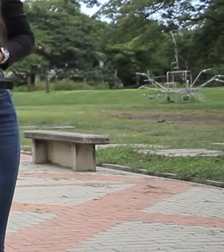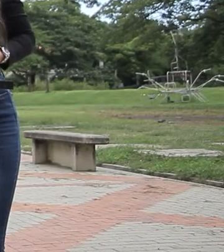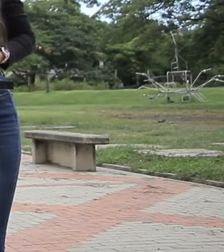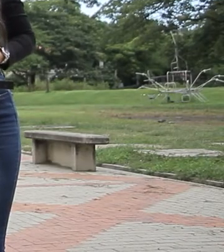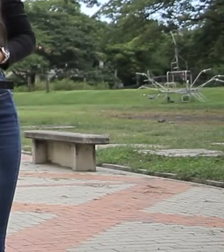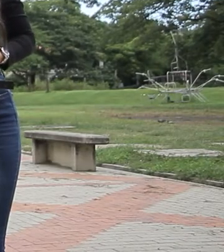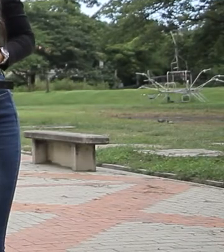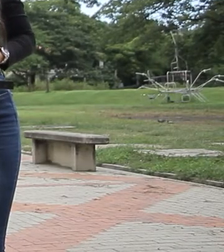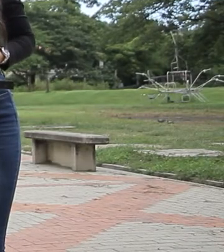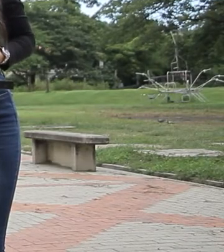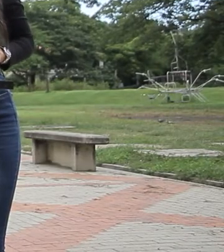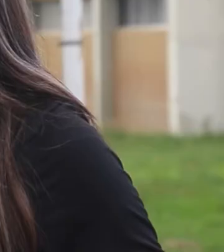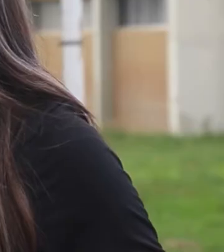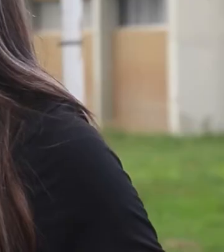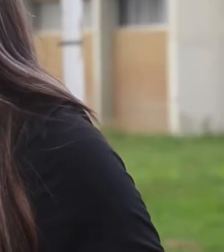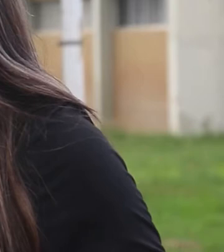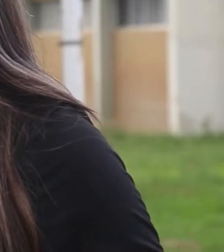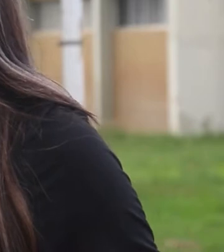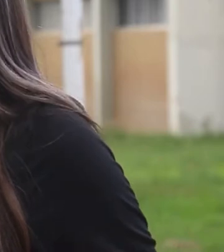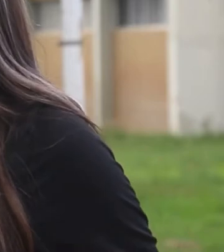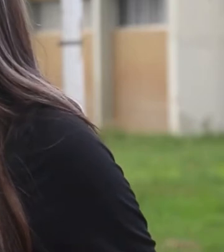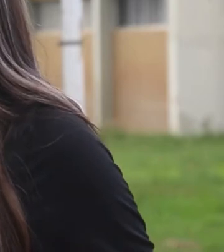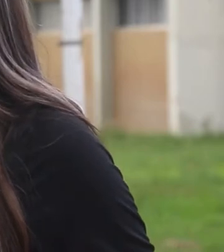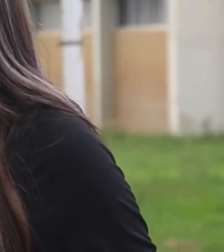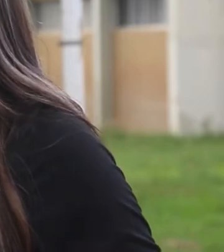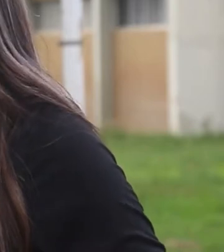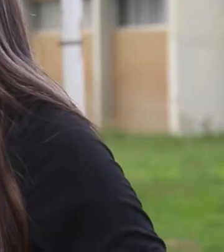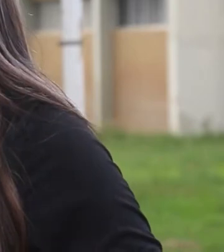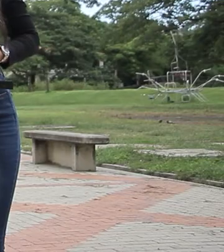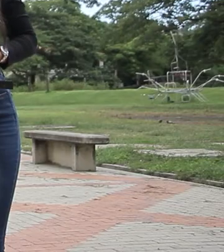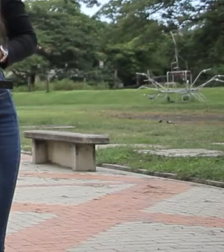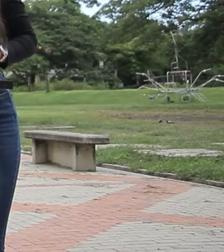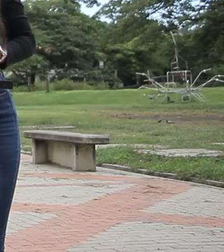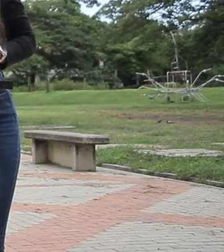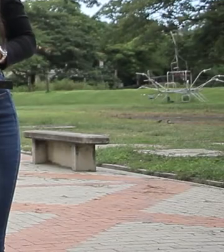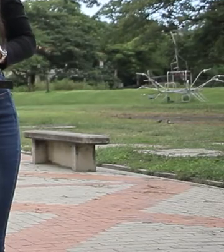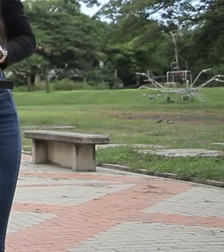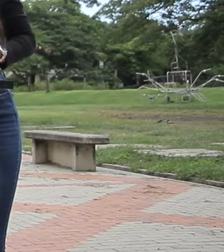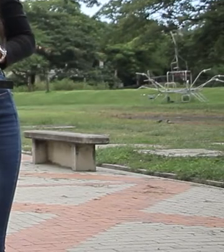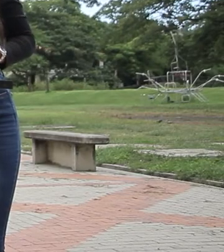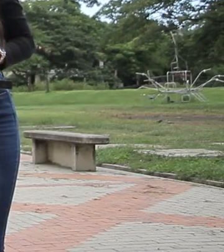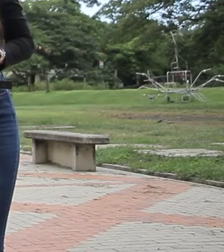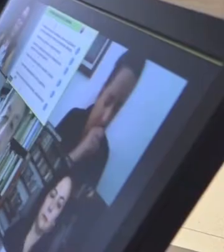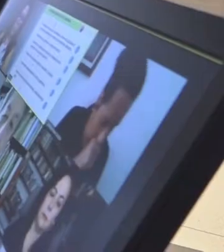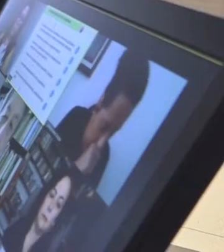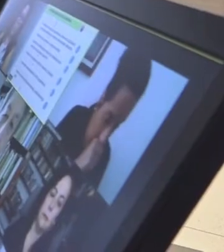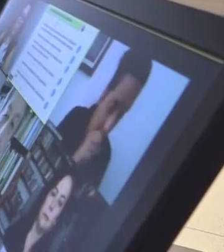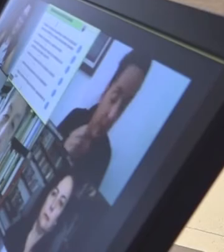sometió a visita virtual de pares académicos del CNA con fines de renovación de la acreditación institucional de alta calidad.